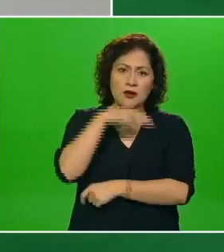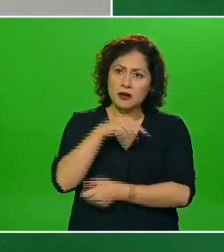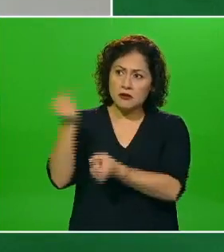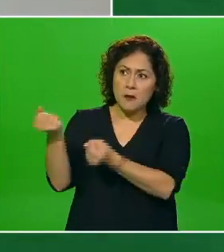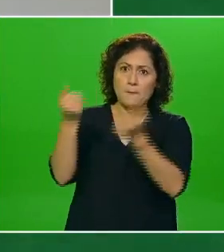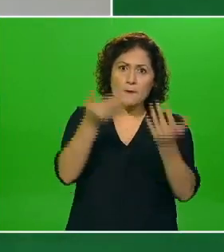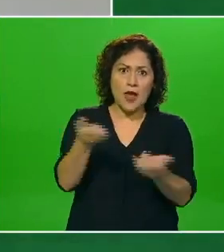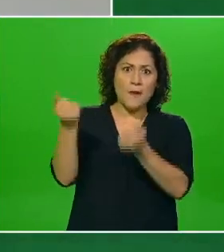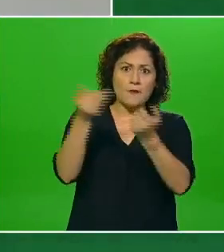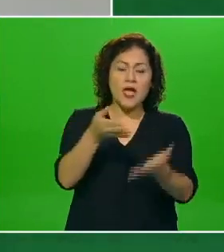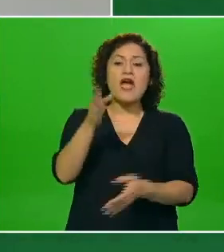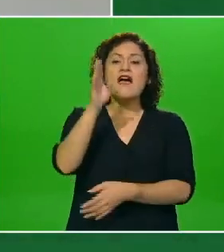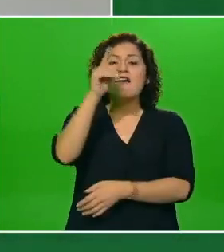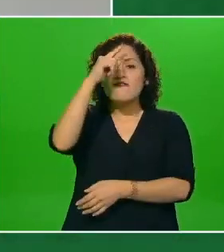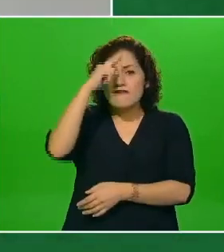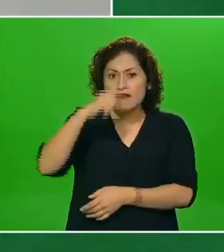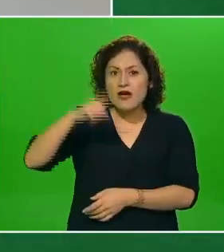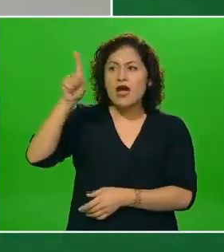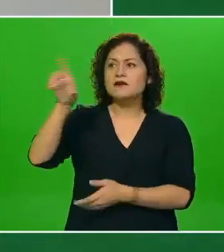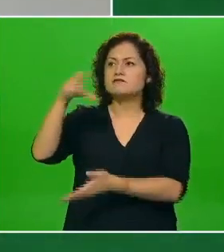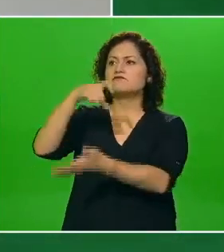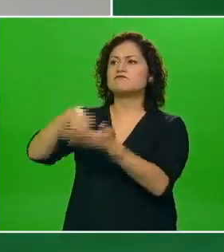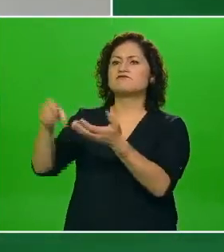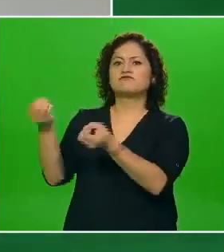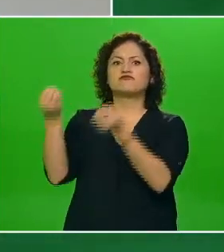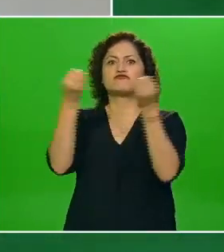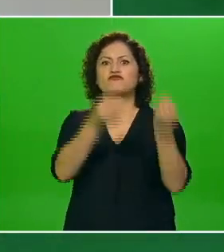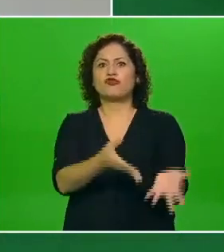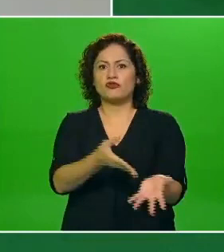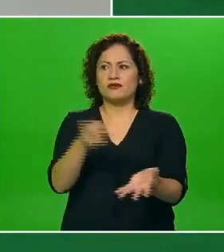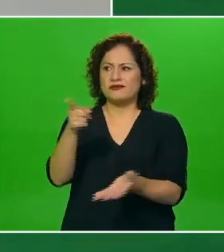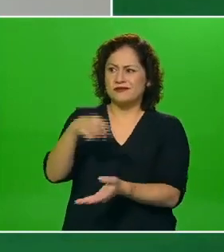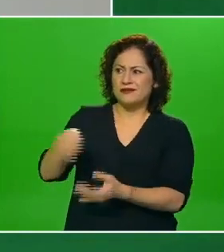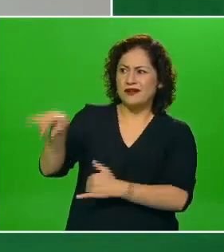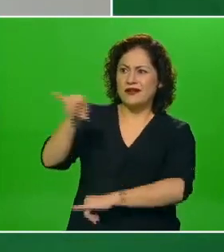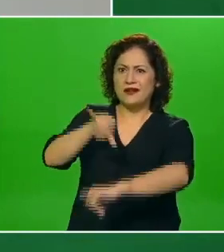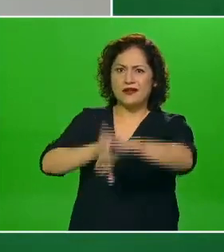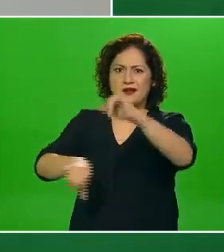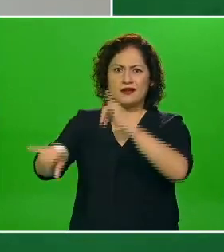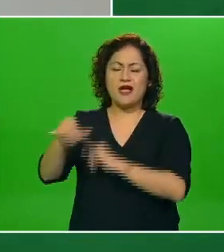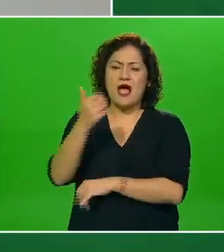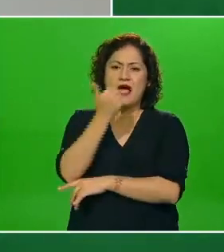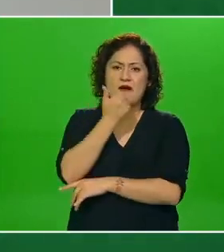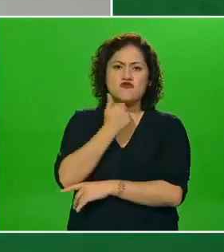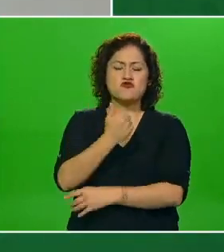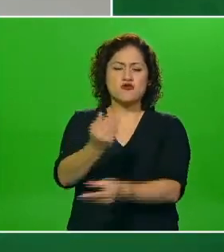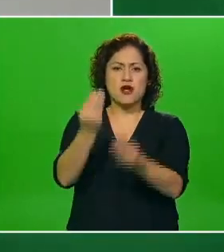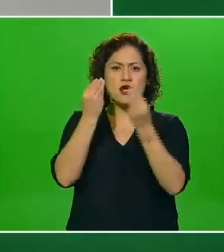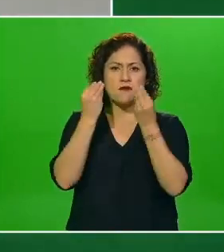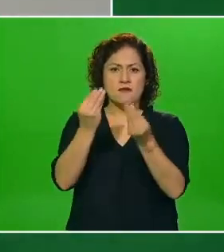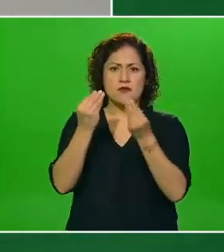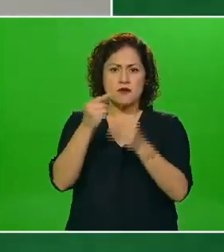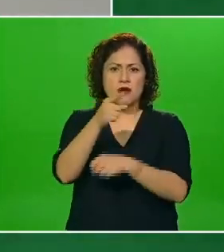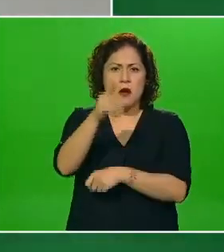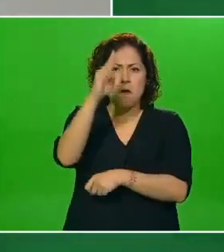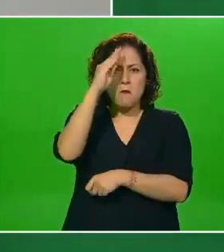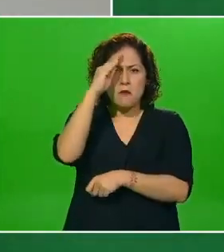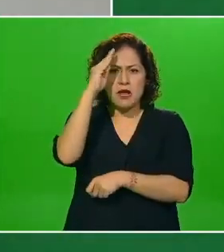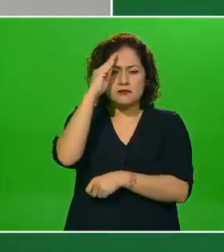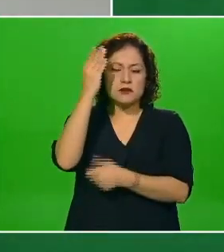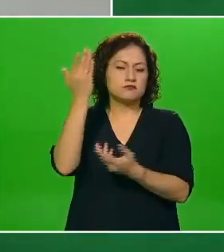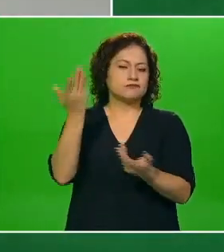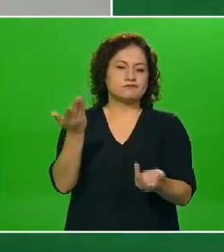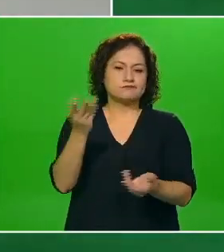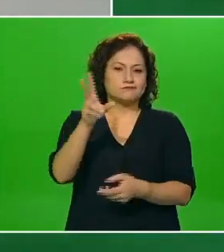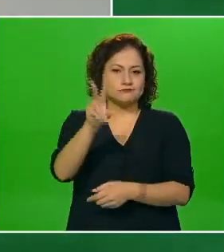mucho más fácil y atractivo comer alimentos y bebidas muy calóricos pero que en realidad son muy poco nutritivos